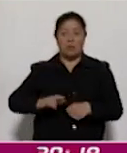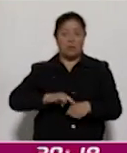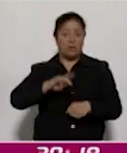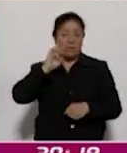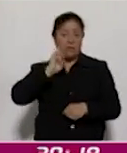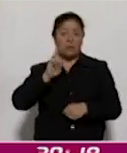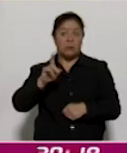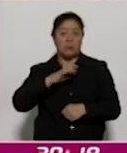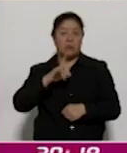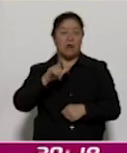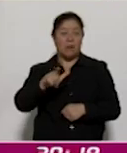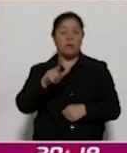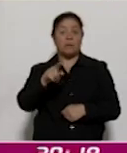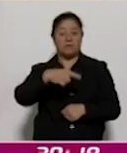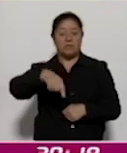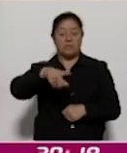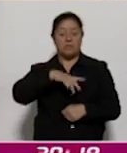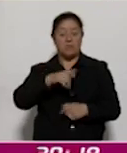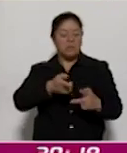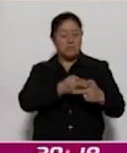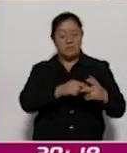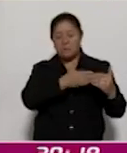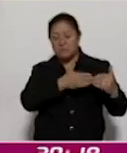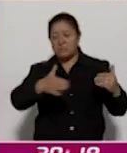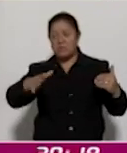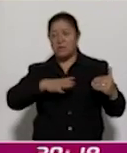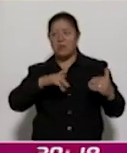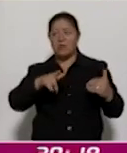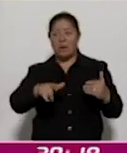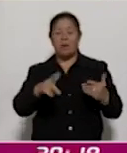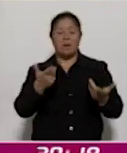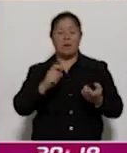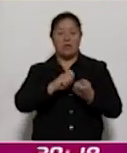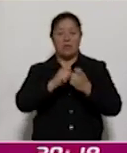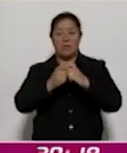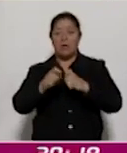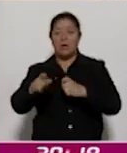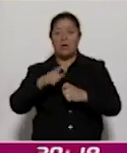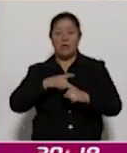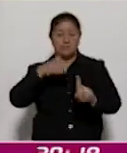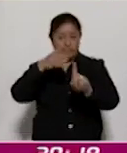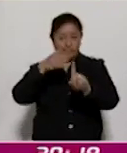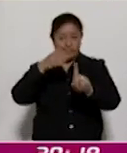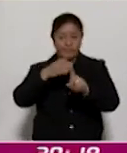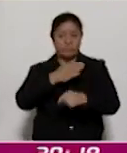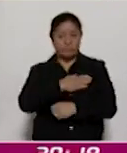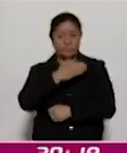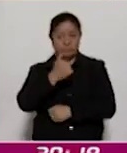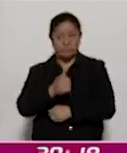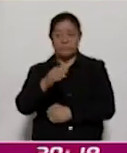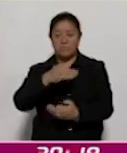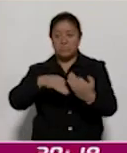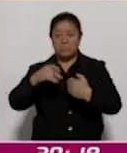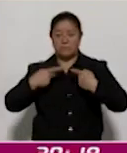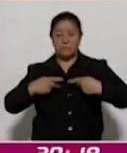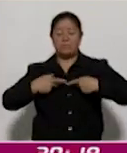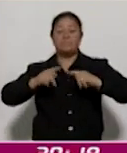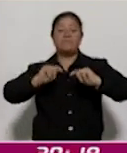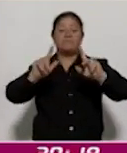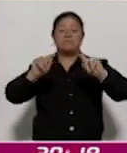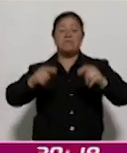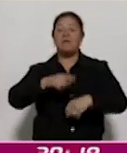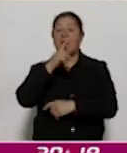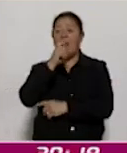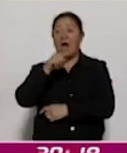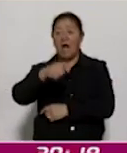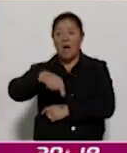serie de acciones transversales, interinstitucionales, enfocadas todas ellas en el bienestar de las y los tlaxcaltecas. Y el agua no